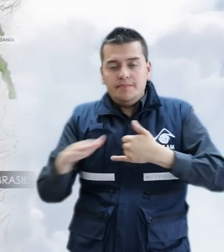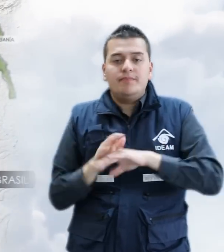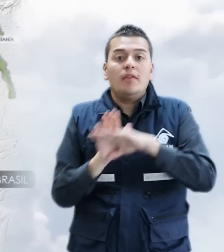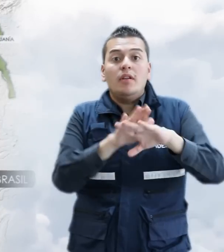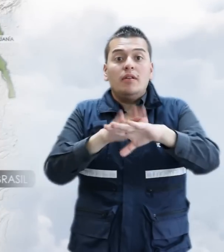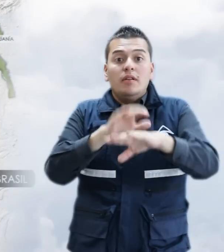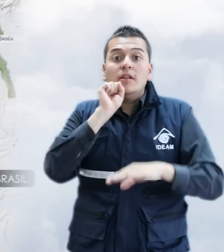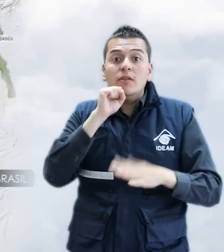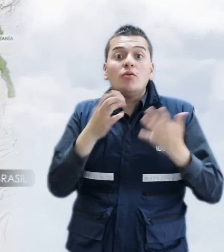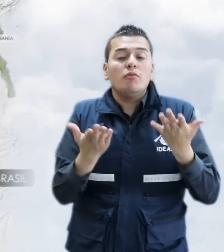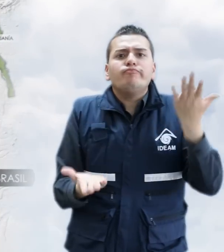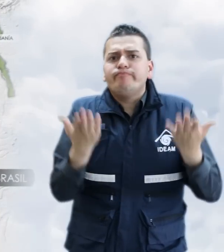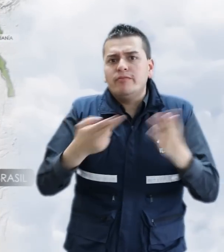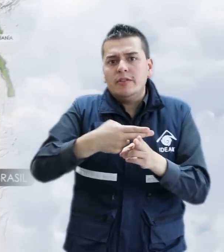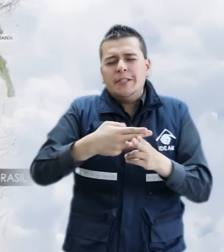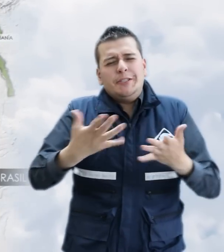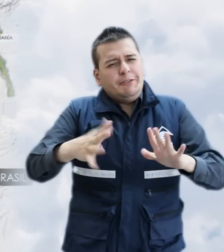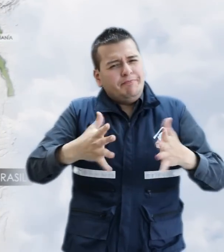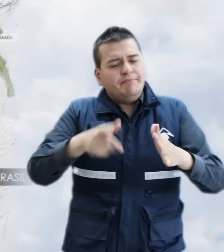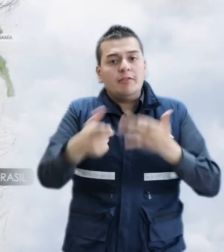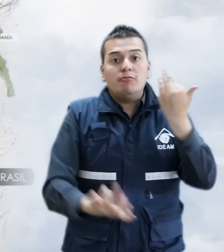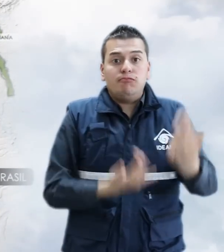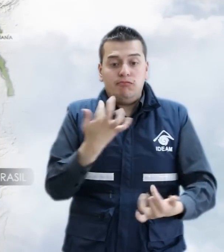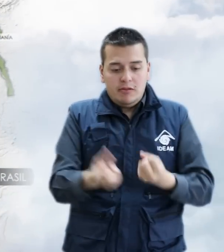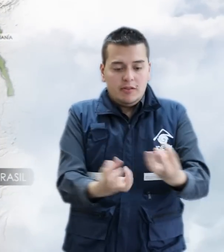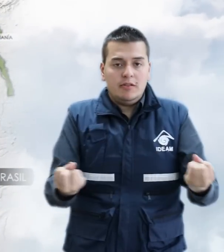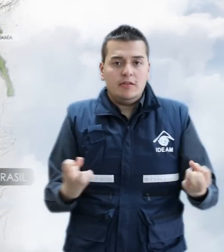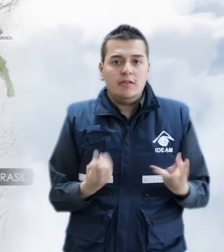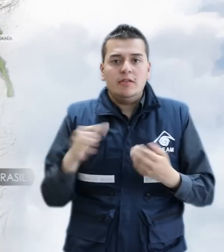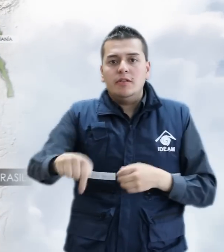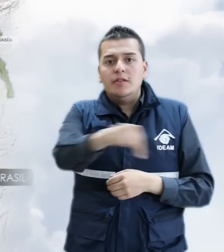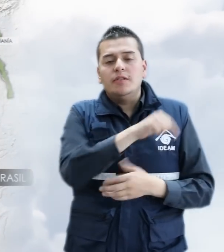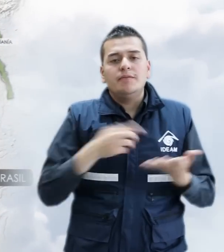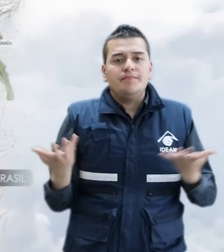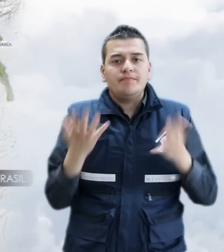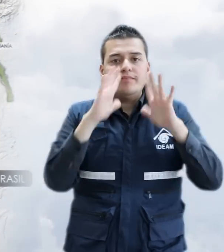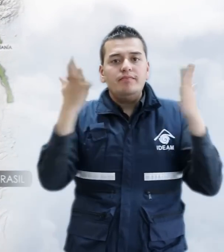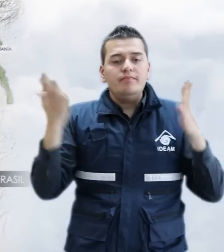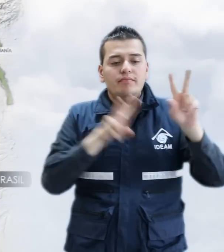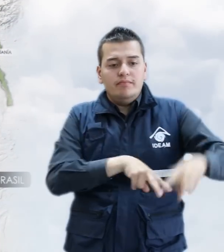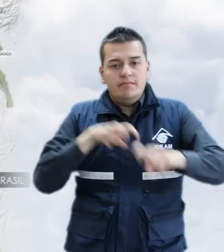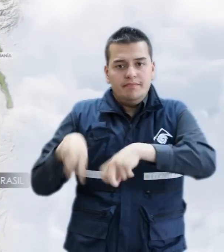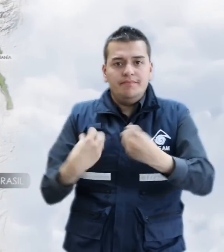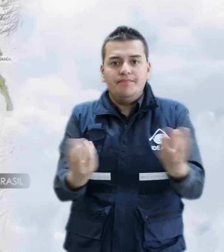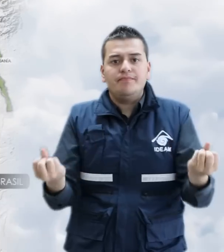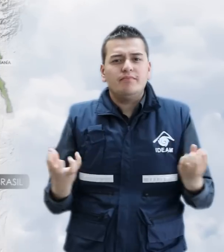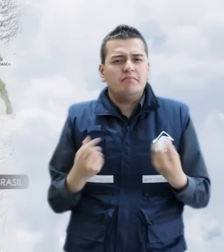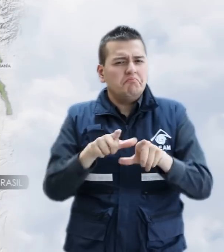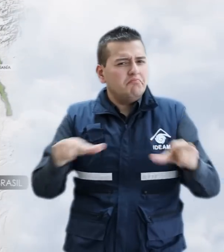Alerta naranja por probabilidad moderada de incendios de la cobertura vegetal en sectores de bosques, cultivos y pastos